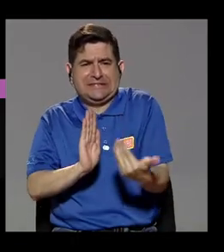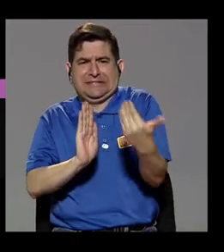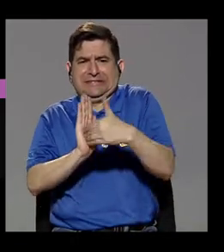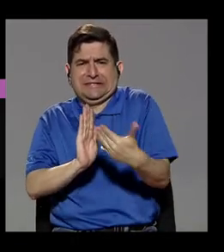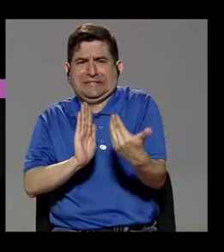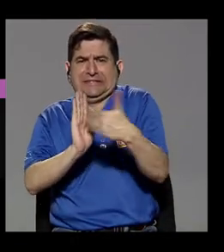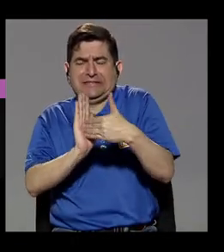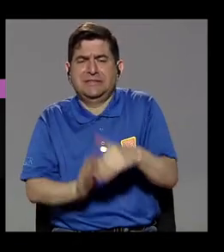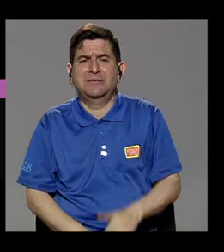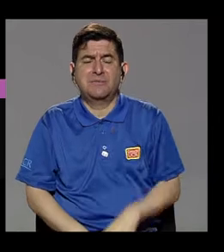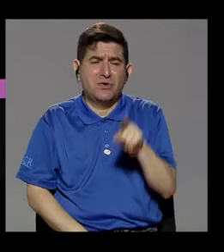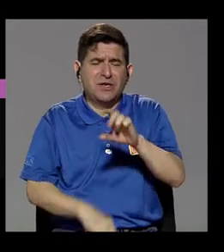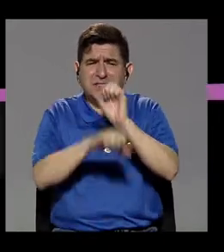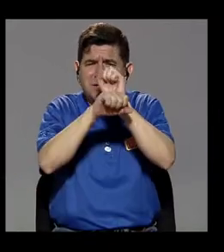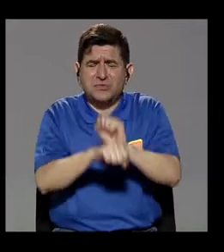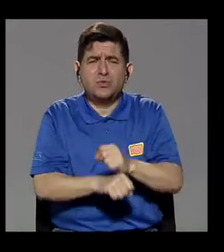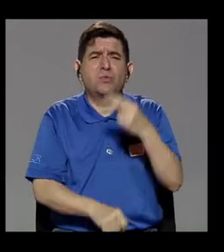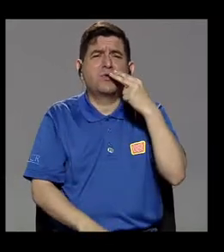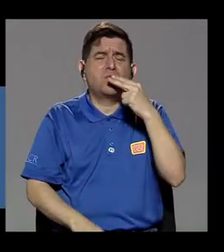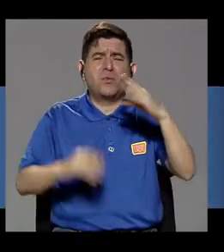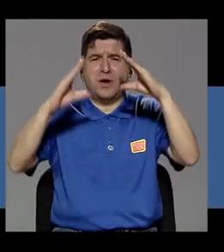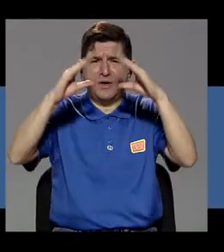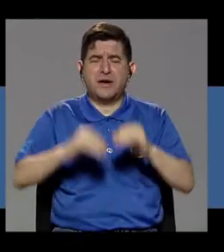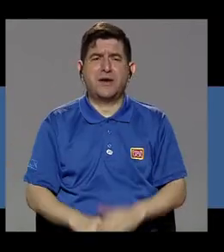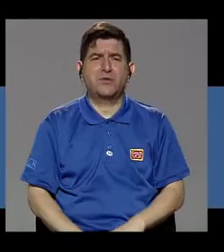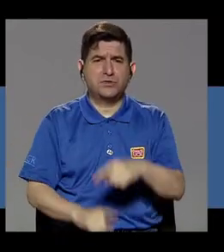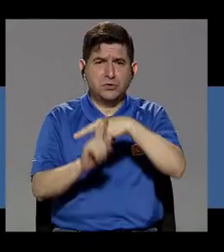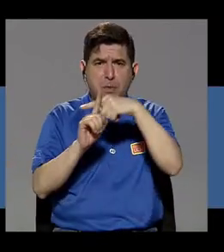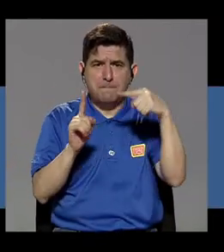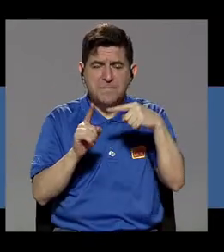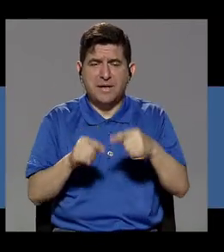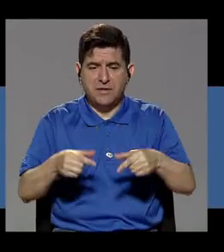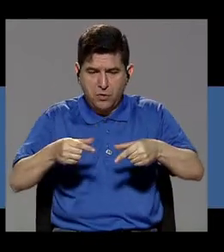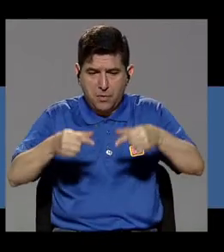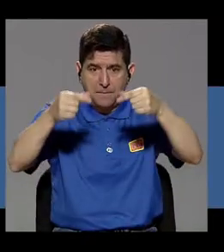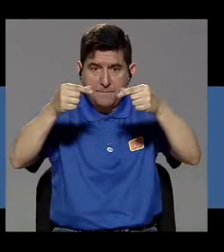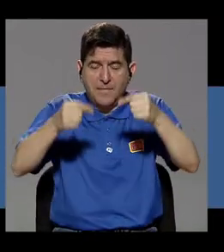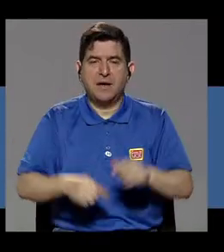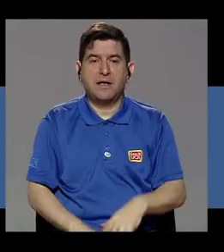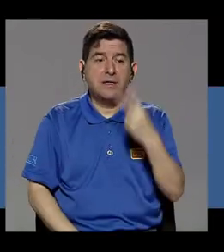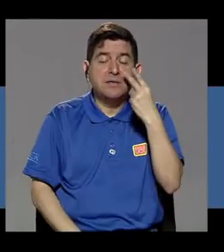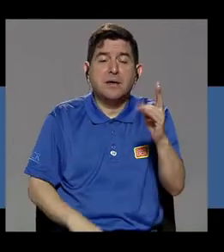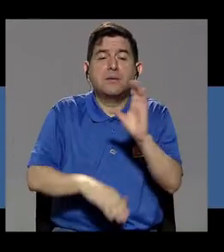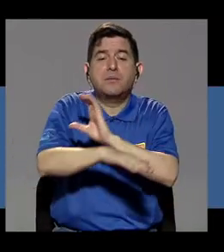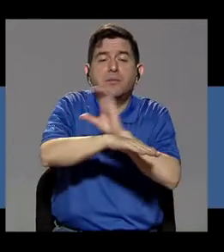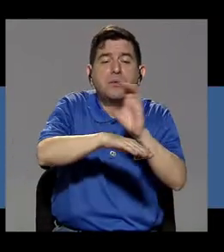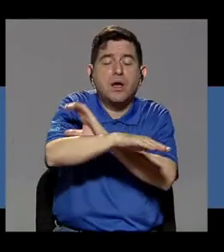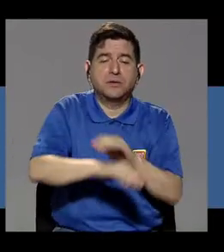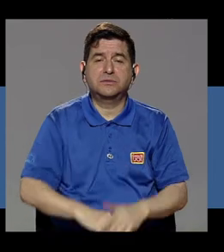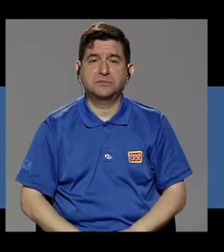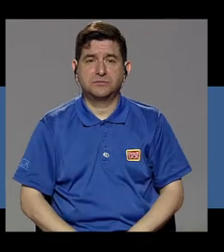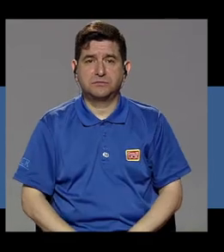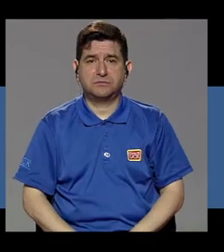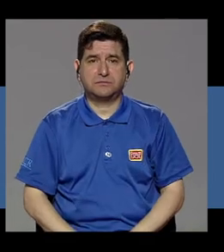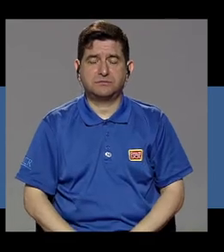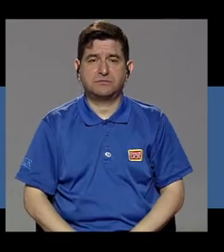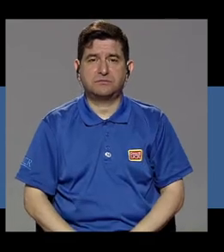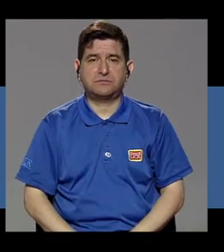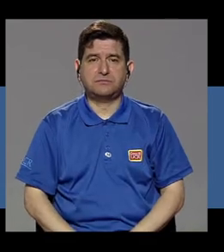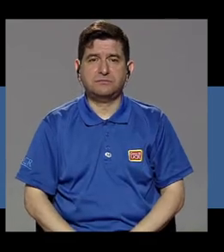deteriorada por el hábito. Siempre fumaba en la noche como medio paquete. Viendo la computadora, ahí